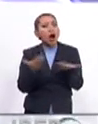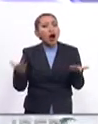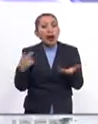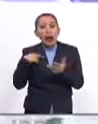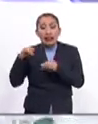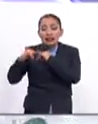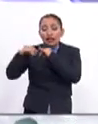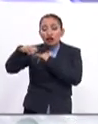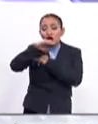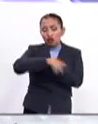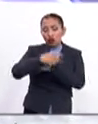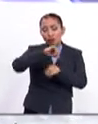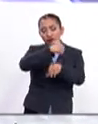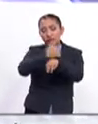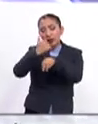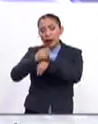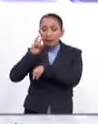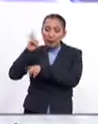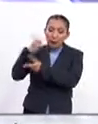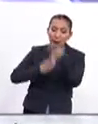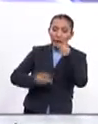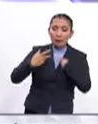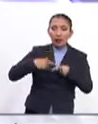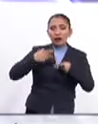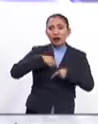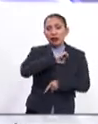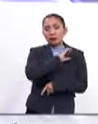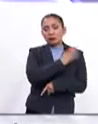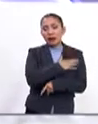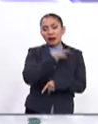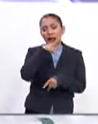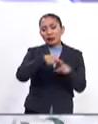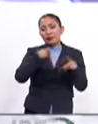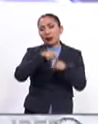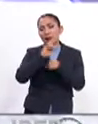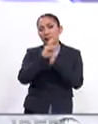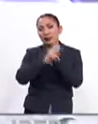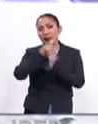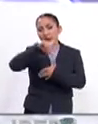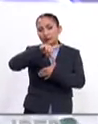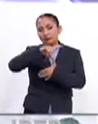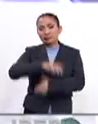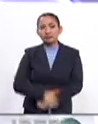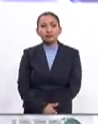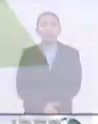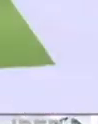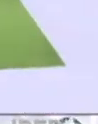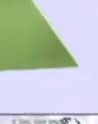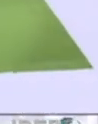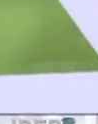las instituciones que fueron creadas ante la llegada de los exiliados españoles a los diferentes países de nuestra región.